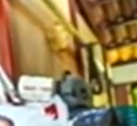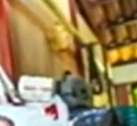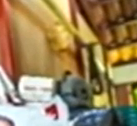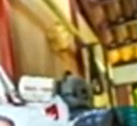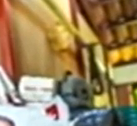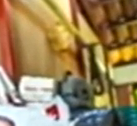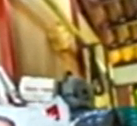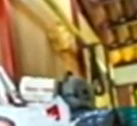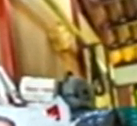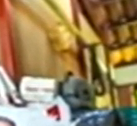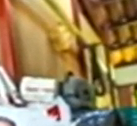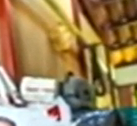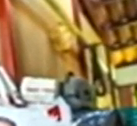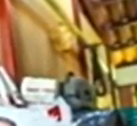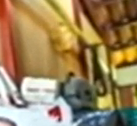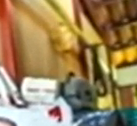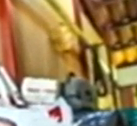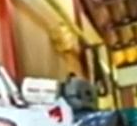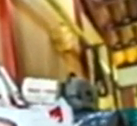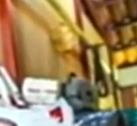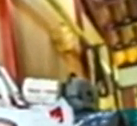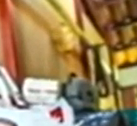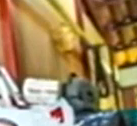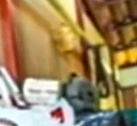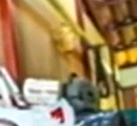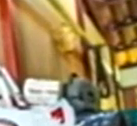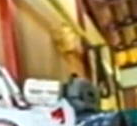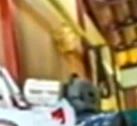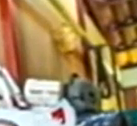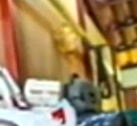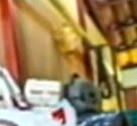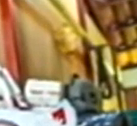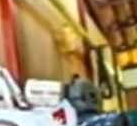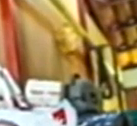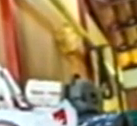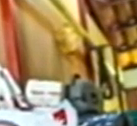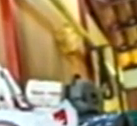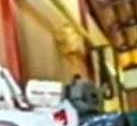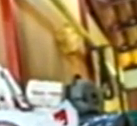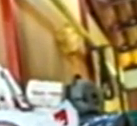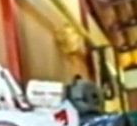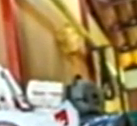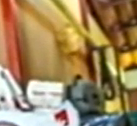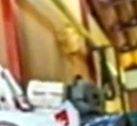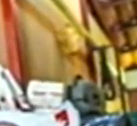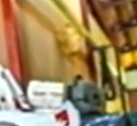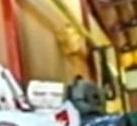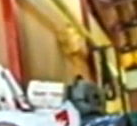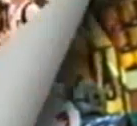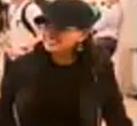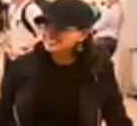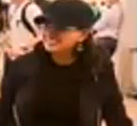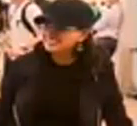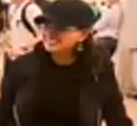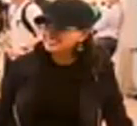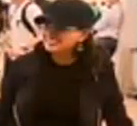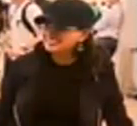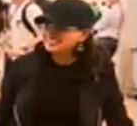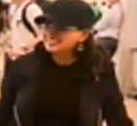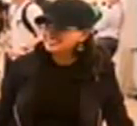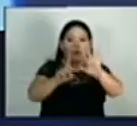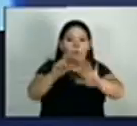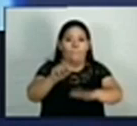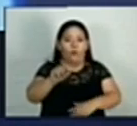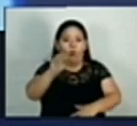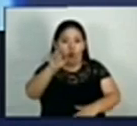millones de dólares y una residencia de 101 mil dólares de Manuel Melgar, dirigente del FMLN. El gobierno